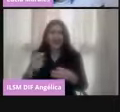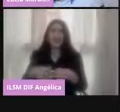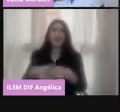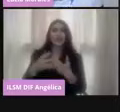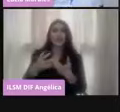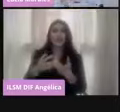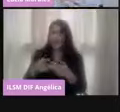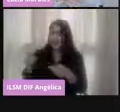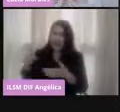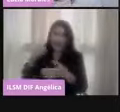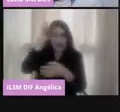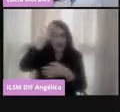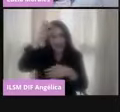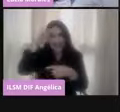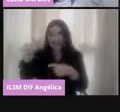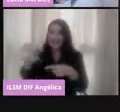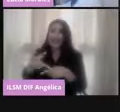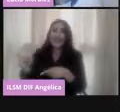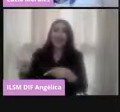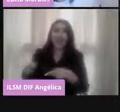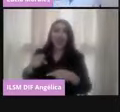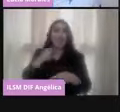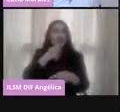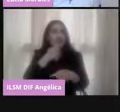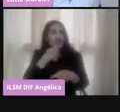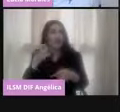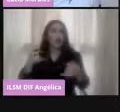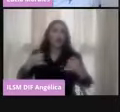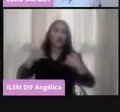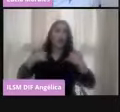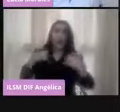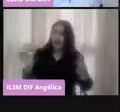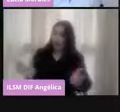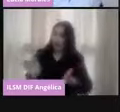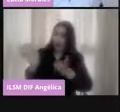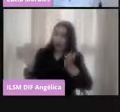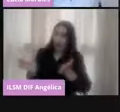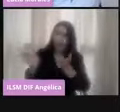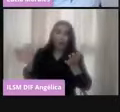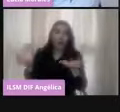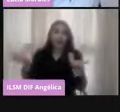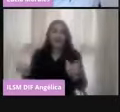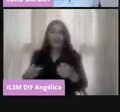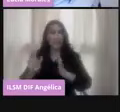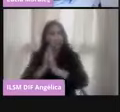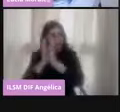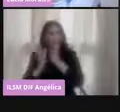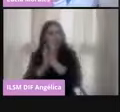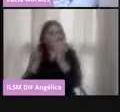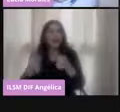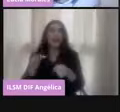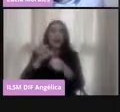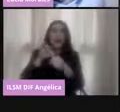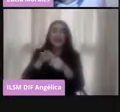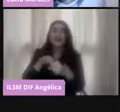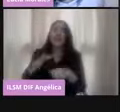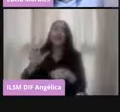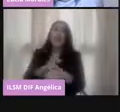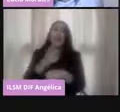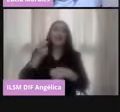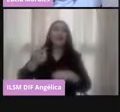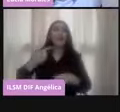este tipo de experiencias sí pueden incentivar y motivar a la participación ciudadana. Por eso es que celebro este